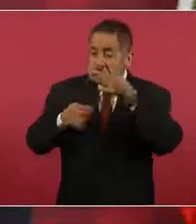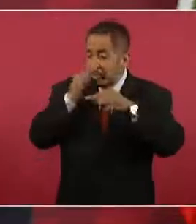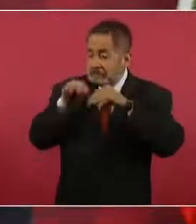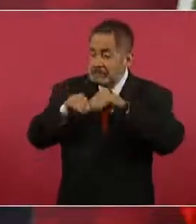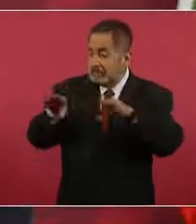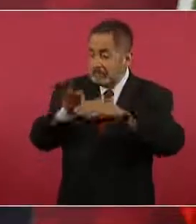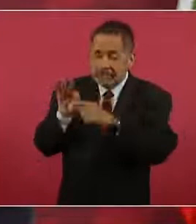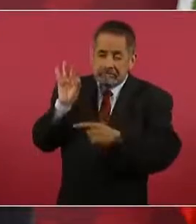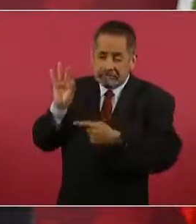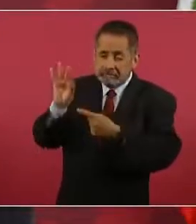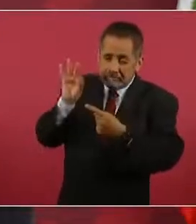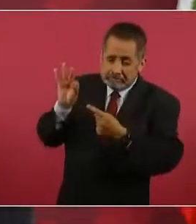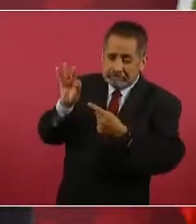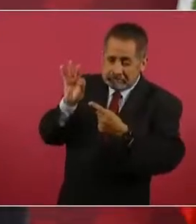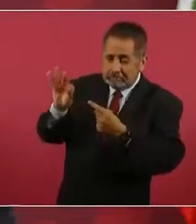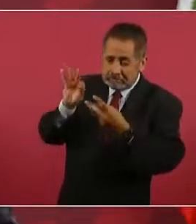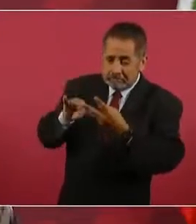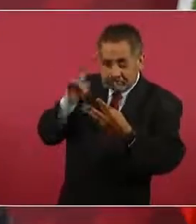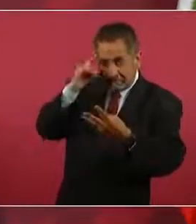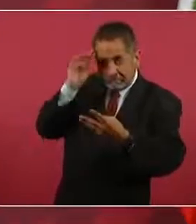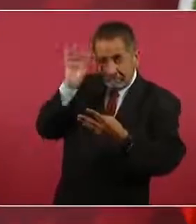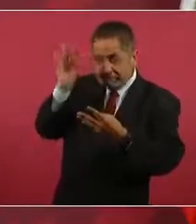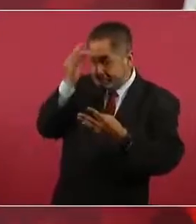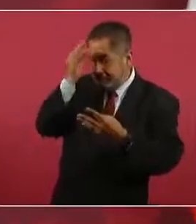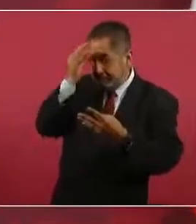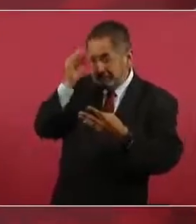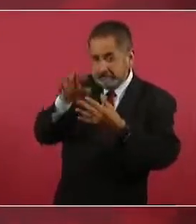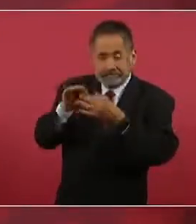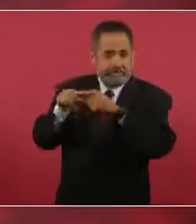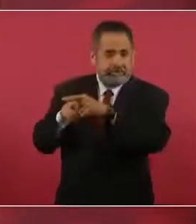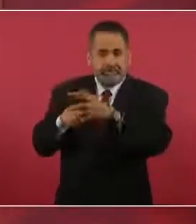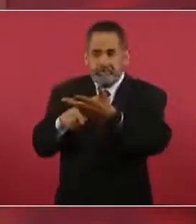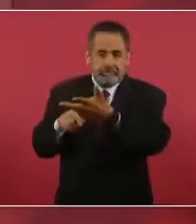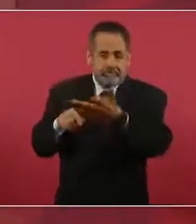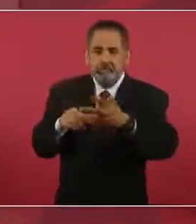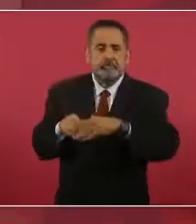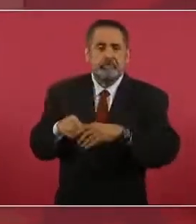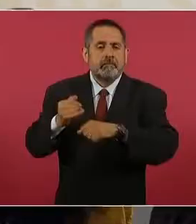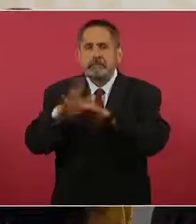y no había información suficiente,